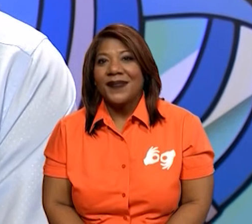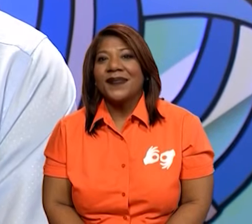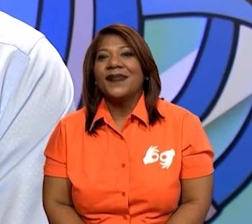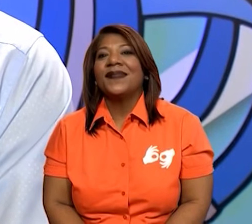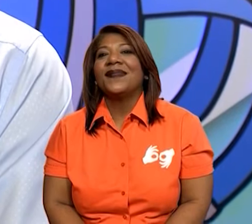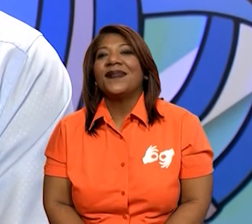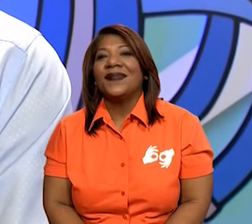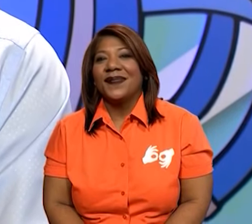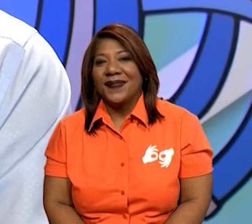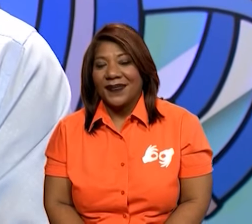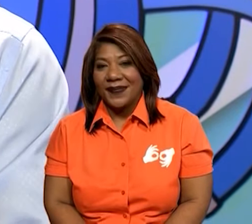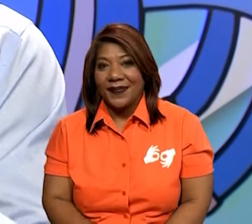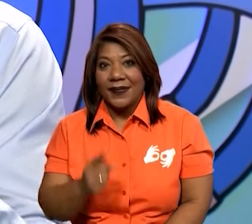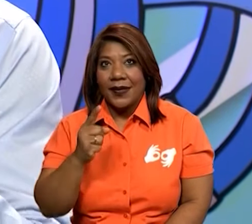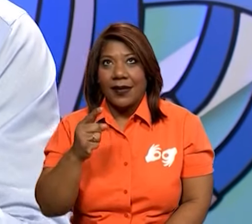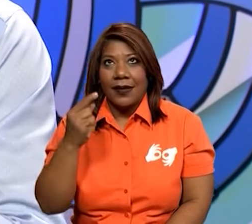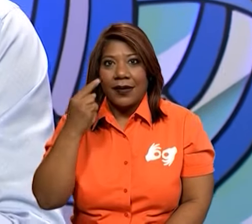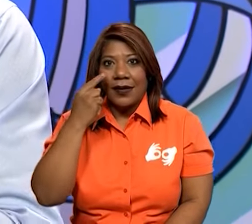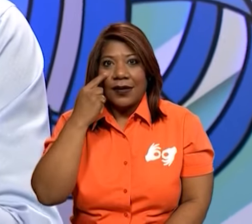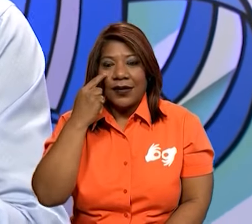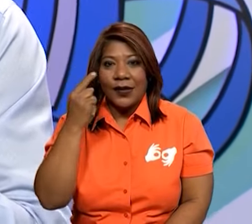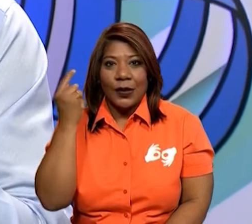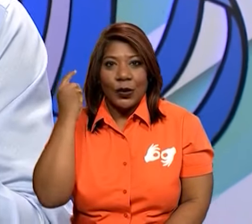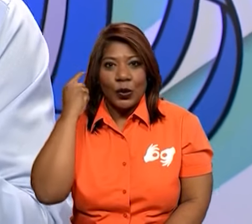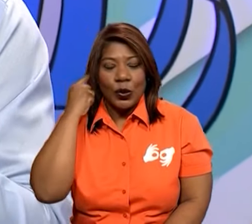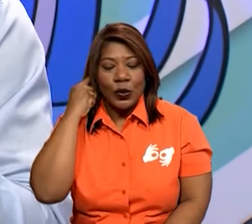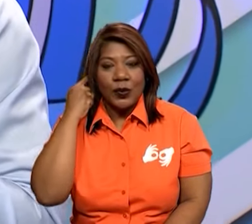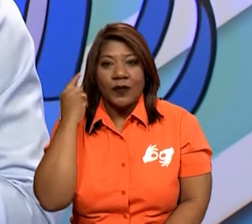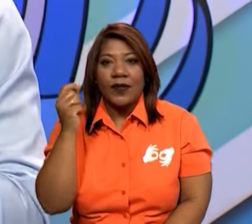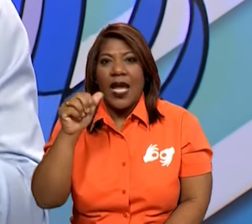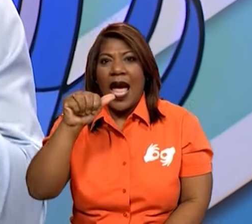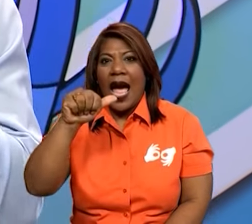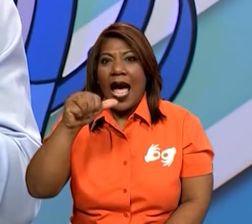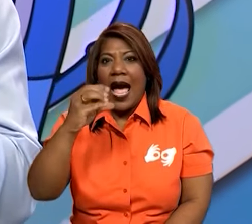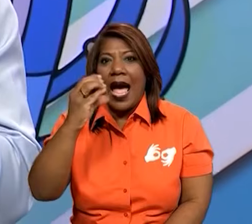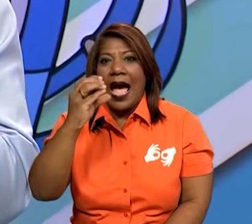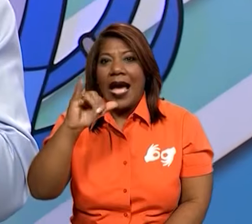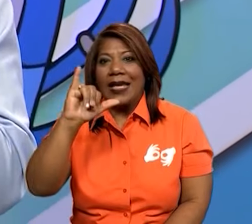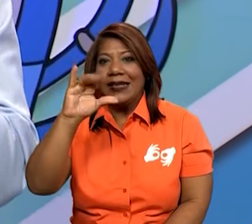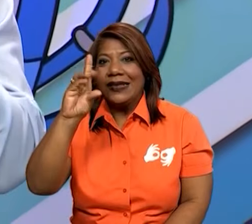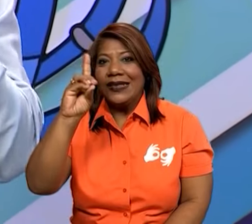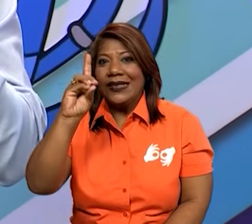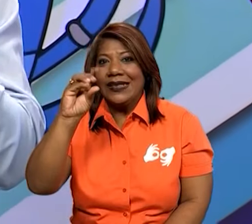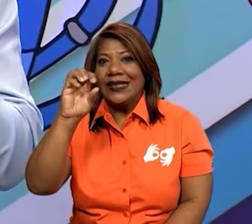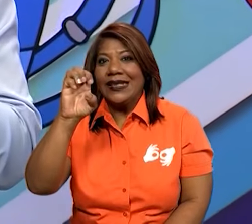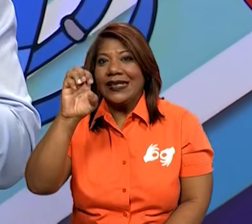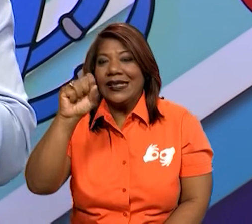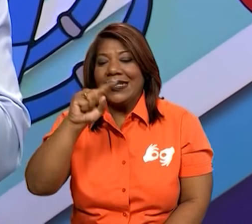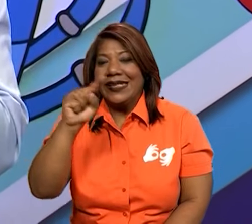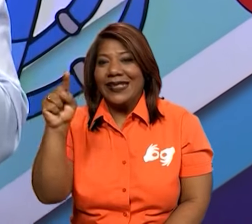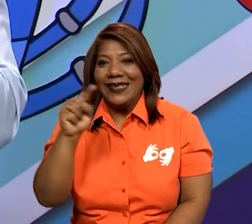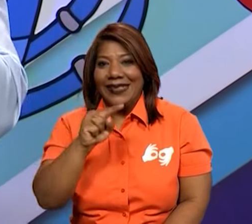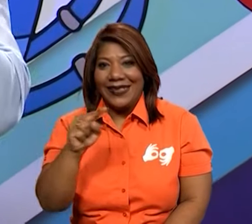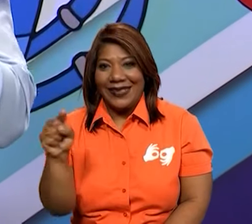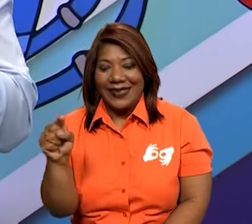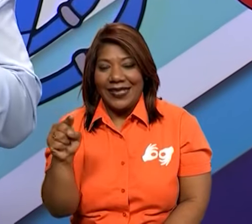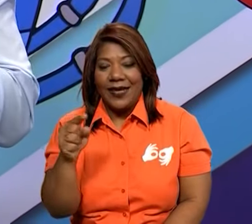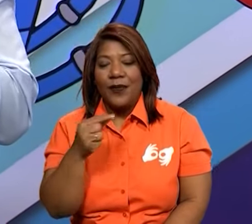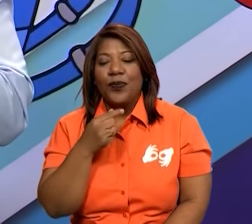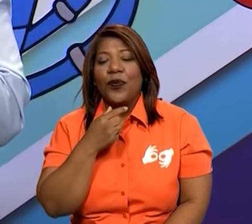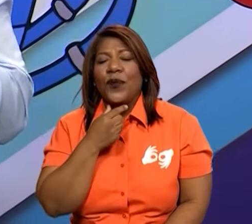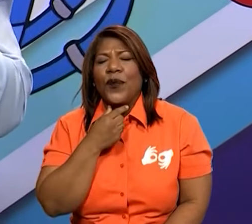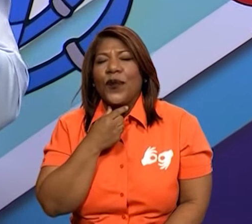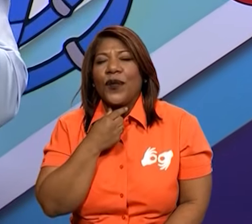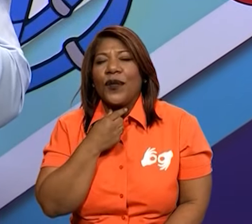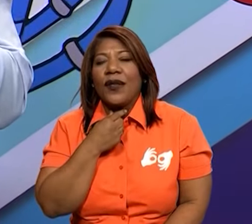por esta sensación de acidez. Sé que te gustó, así que habla con tu hijo y dile, sí, se me agüó la boca.